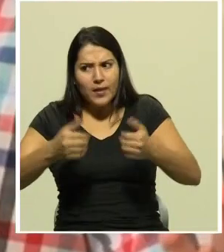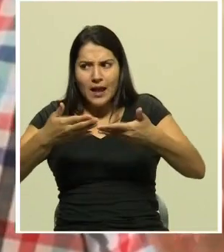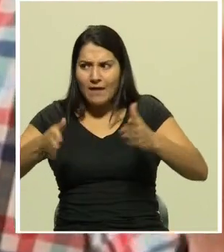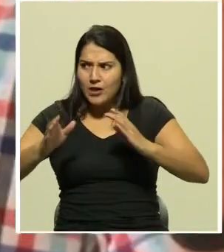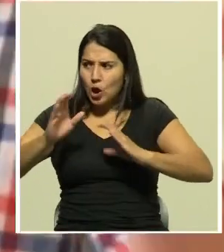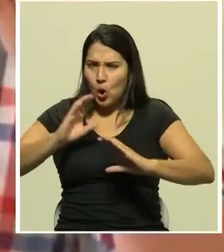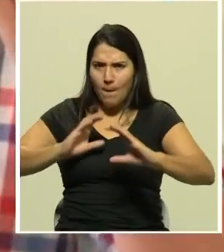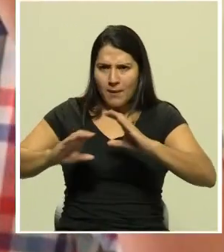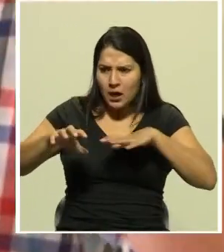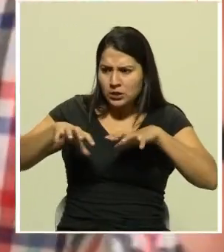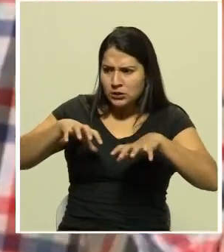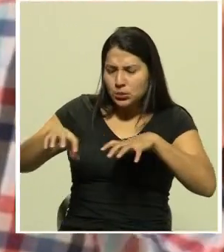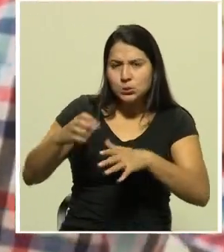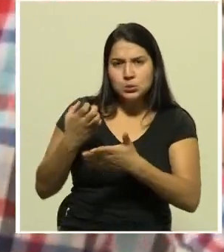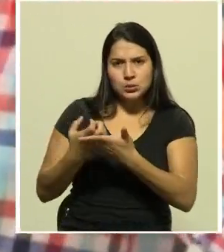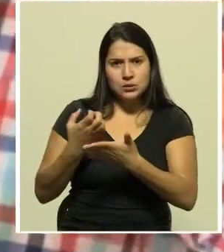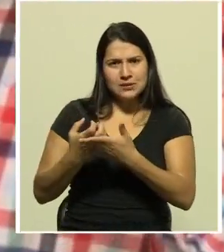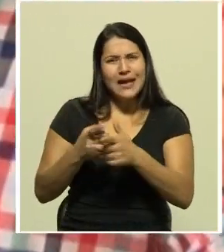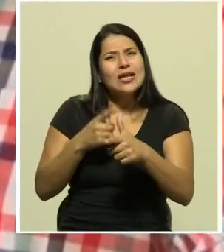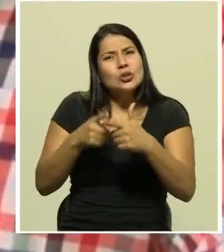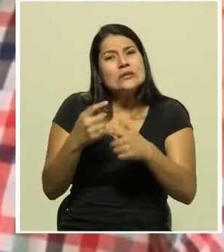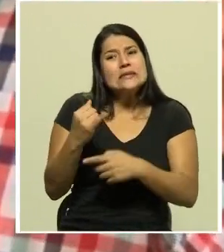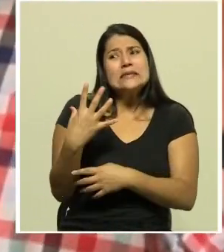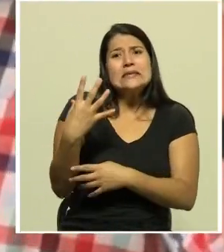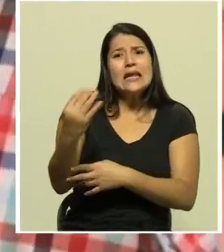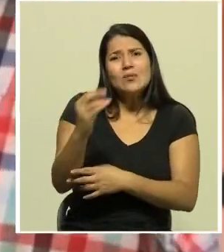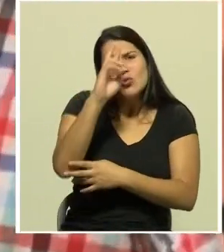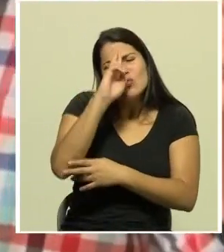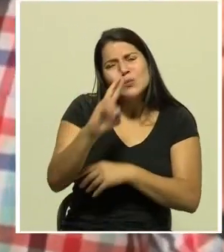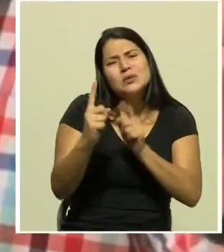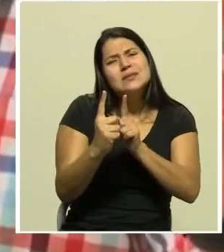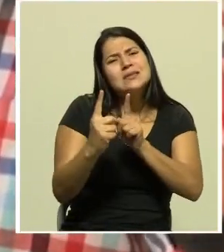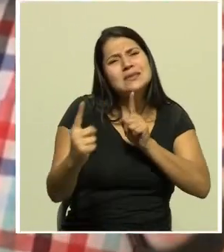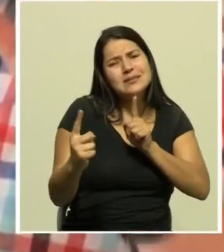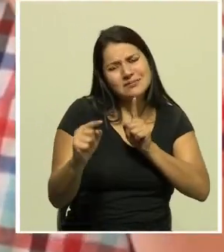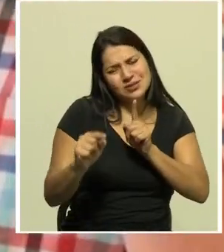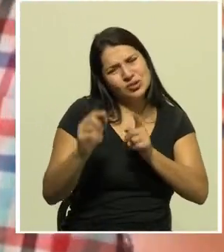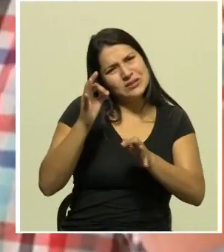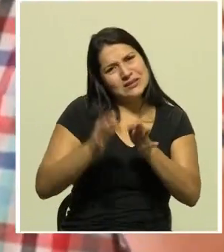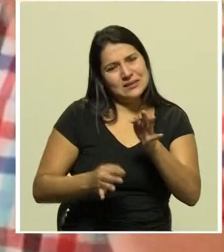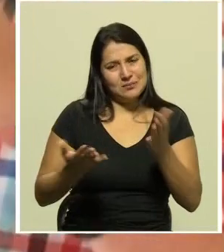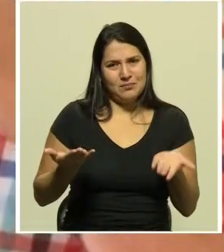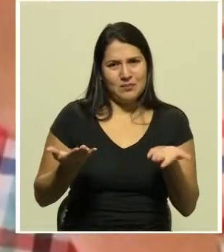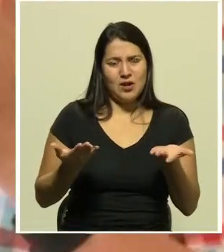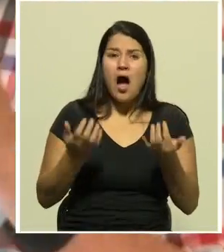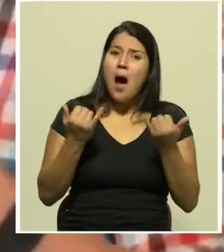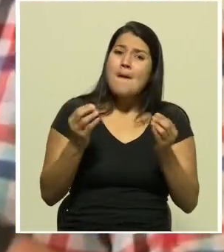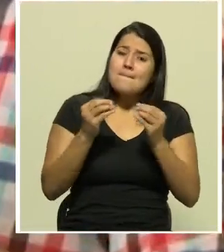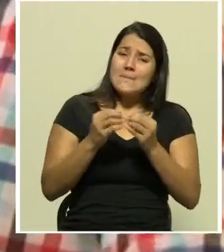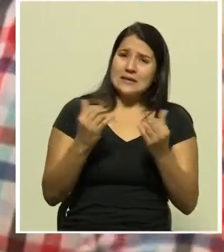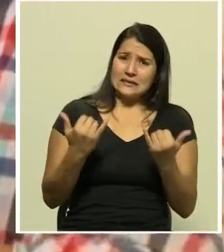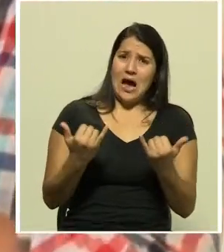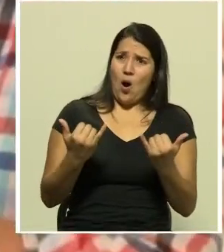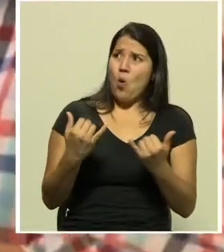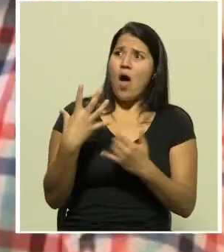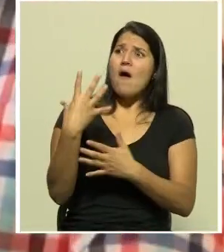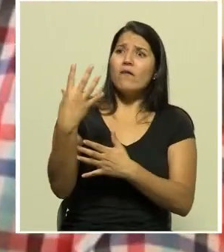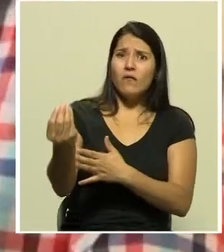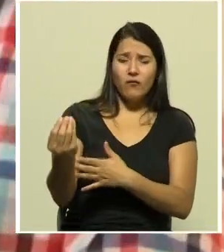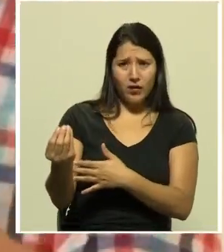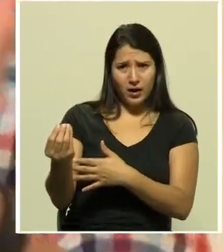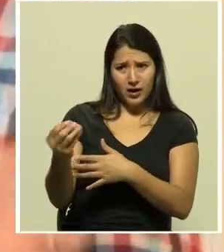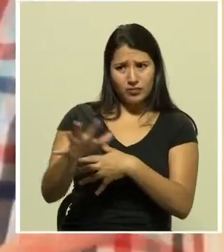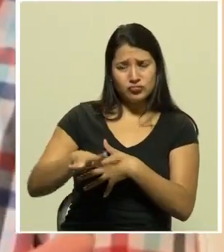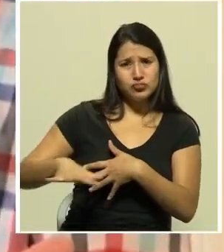punto, que mantengamos esa distancia, que es lo más simple, ¿verdad? Y ojalá ahora, en público, cuando estemos, y más en